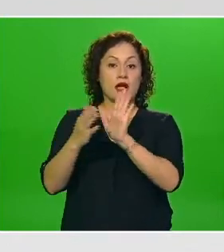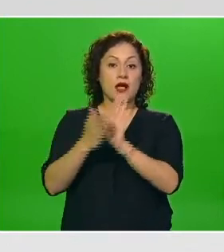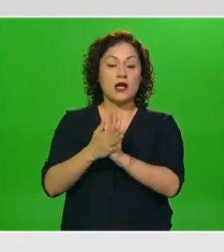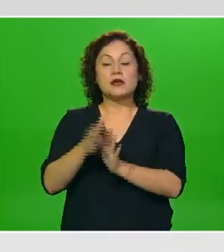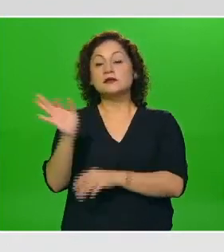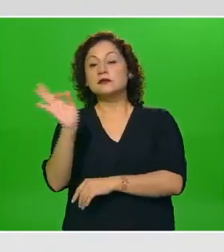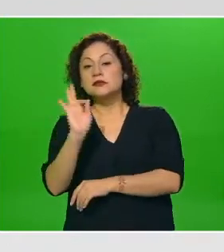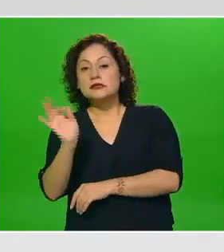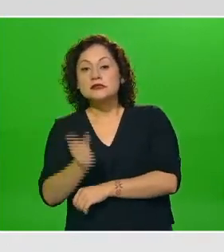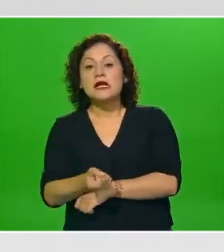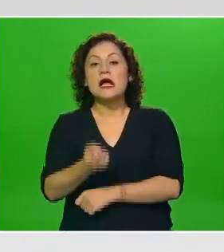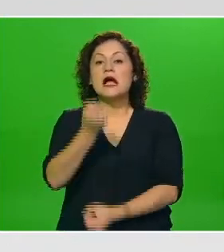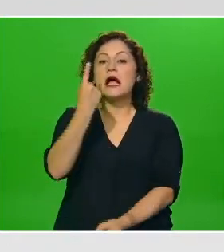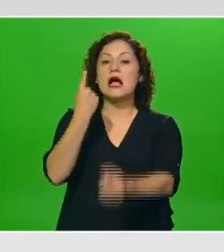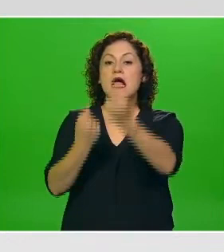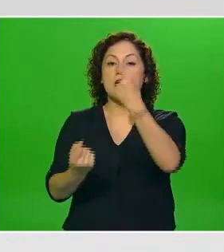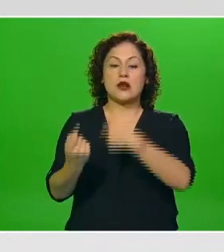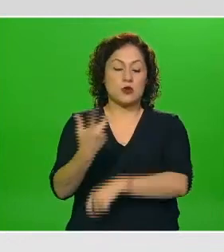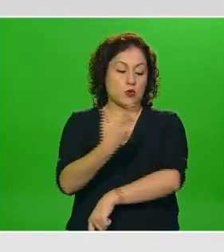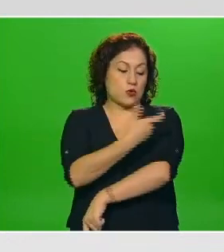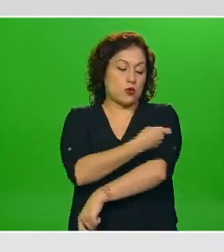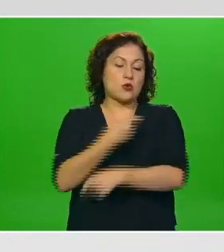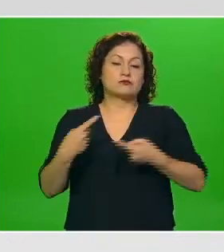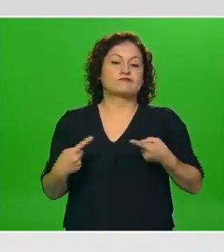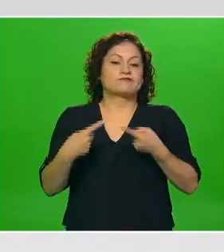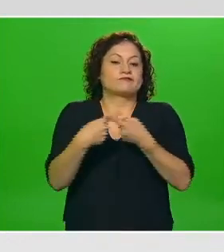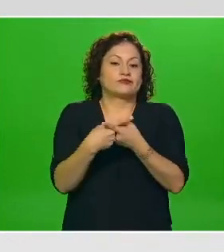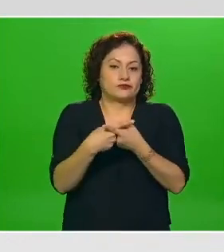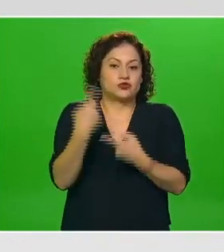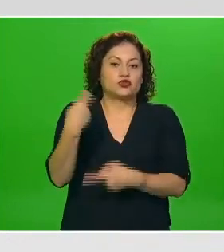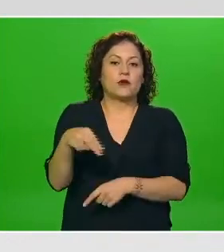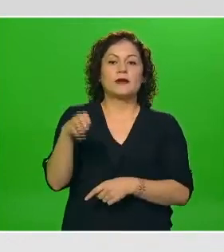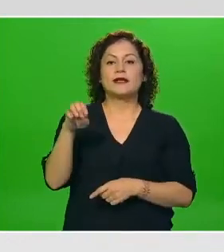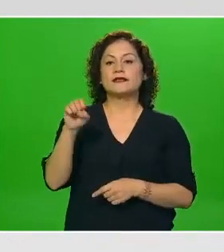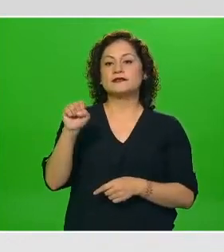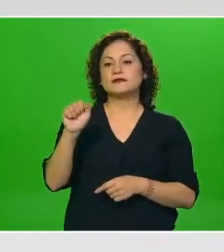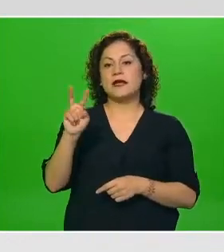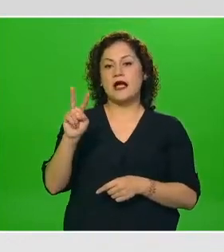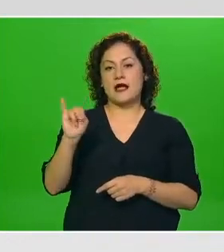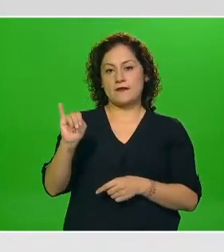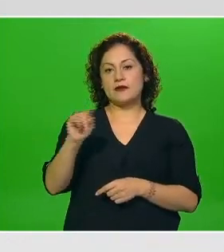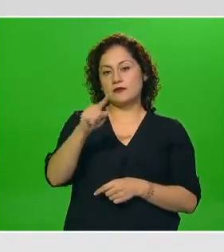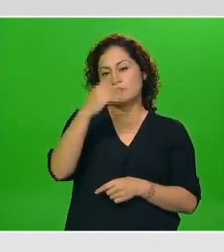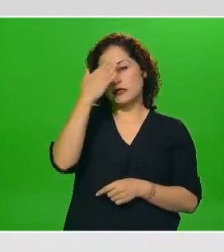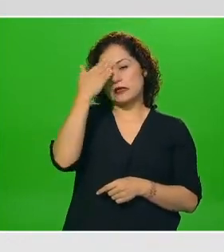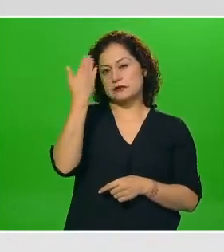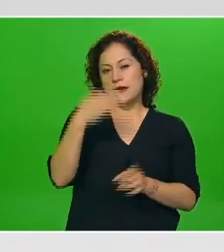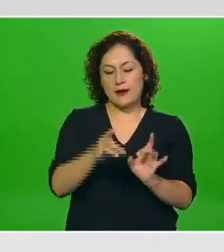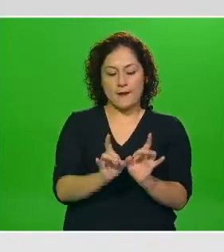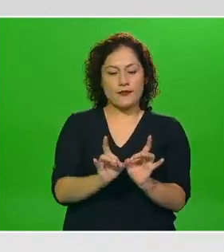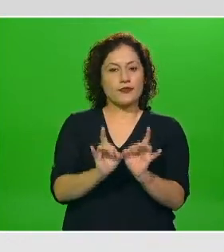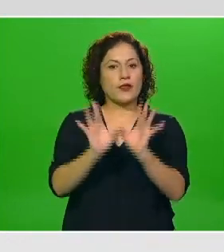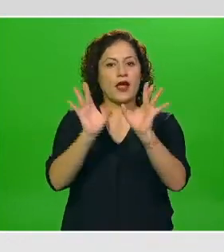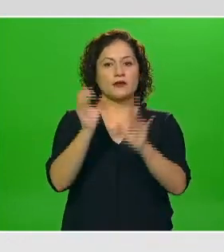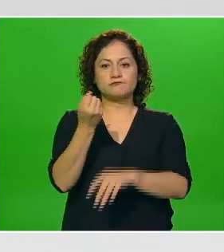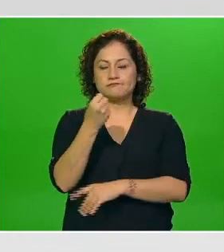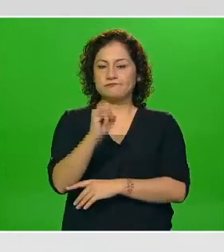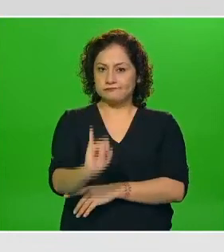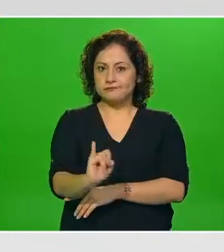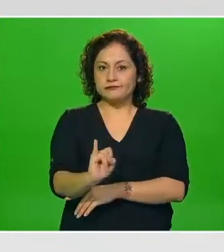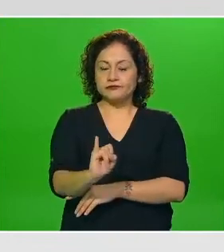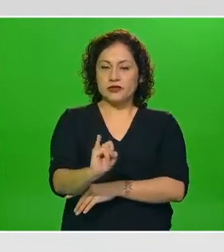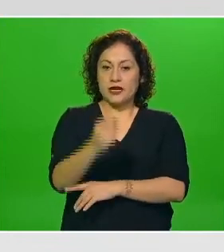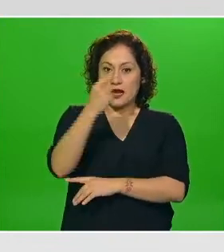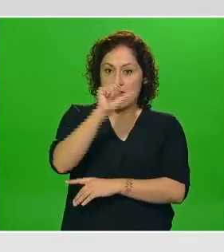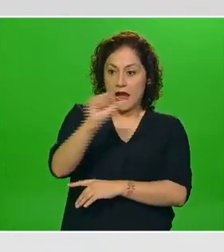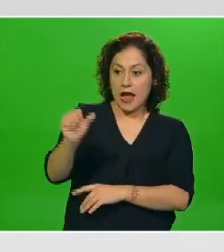vacunación e inmunización por sus siglas SARS ¿verdad? sabemos que estos eventos pueden ocurrir en las personas que reciben algún